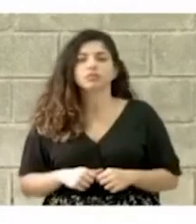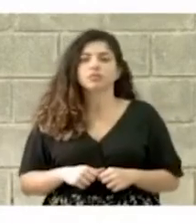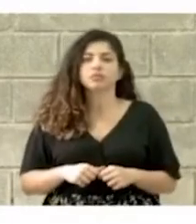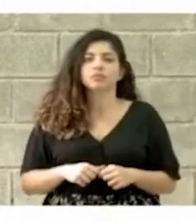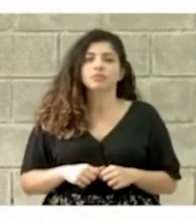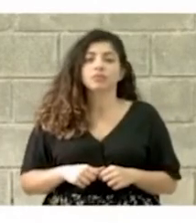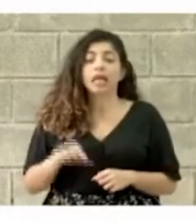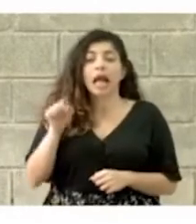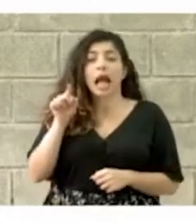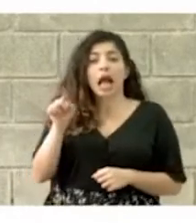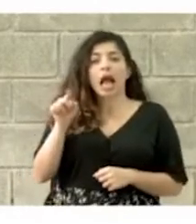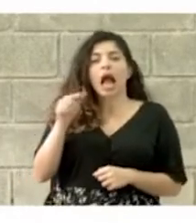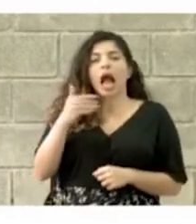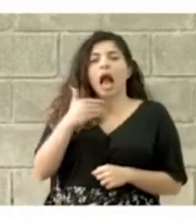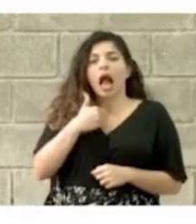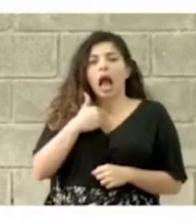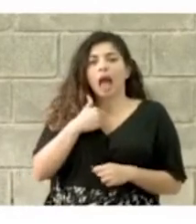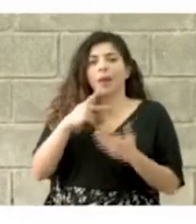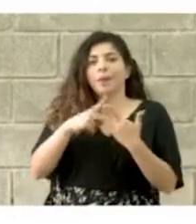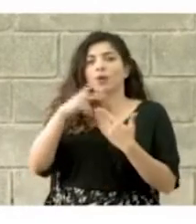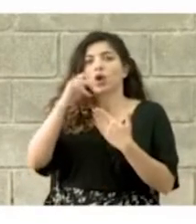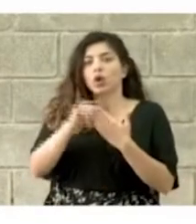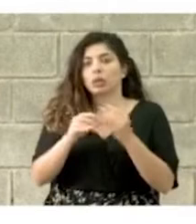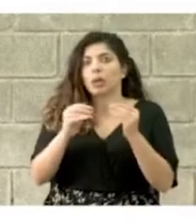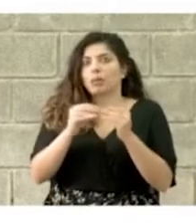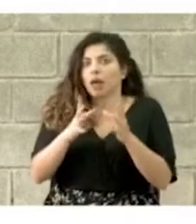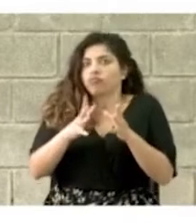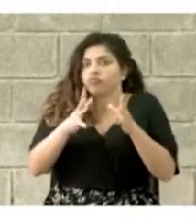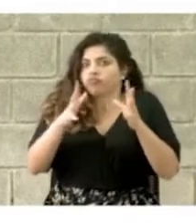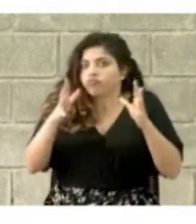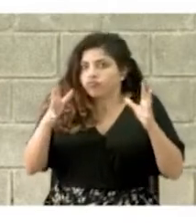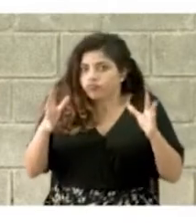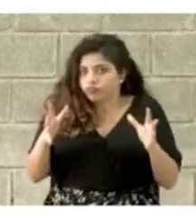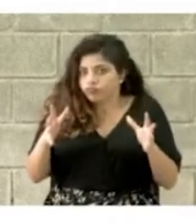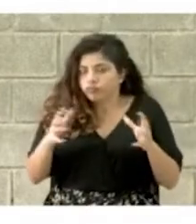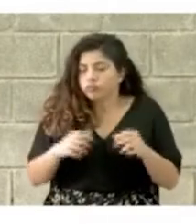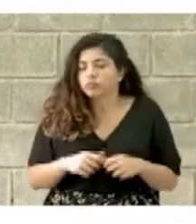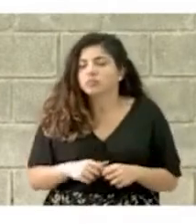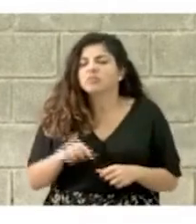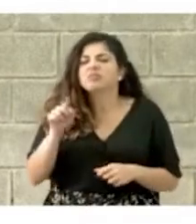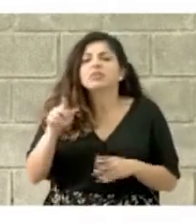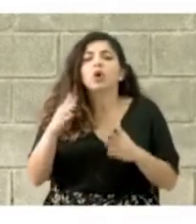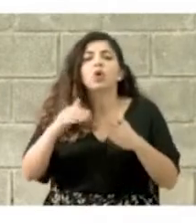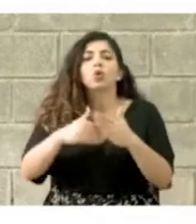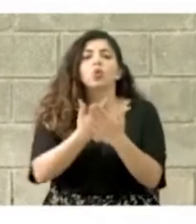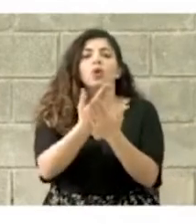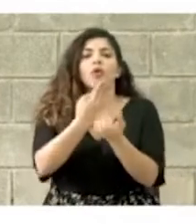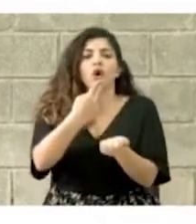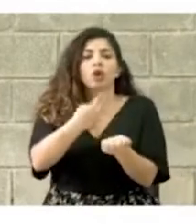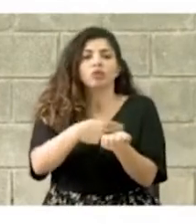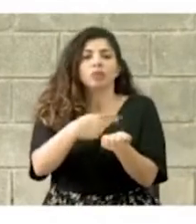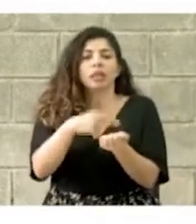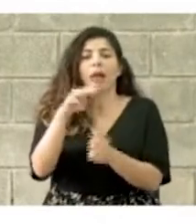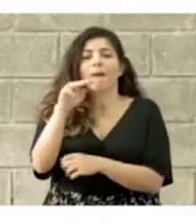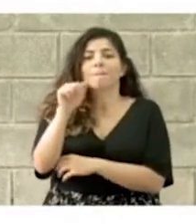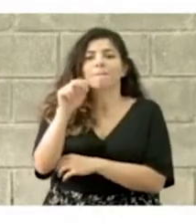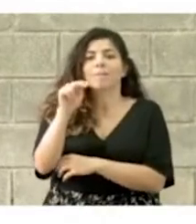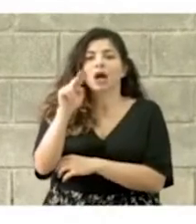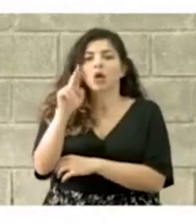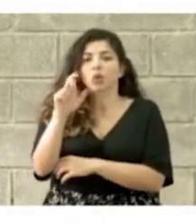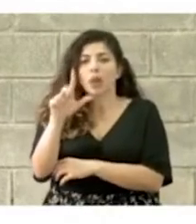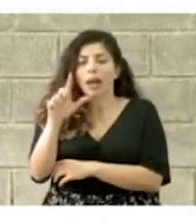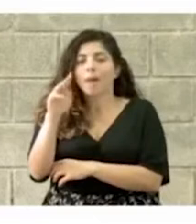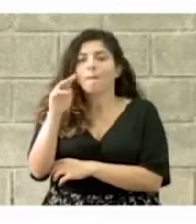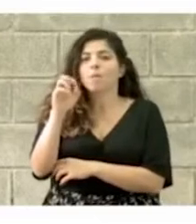Aquí tenemos ya un proyecto de mayor embargadura, que es el nuevo hospital Manuel Mora